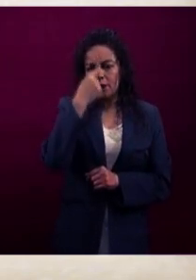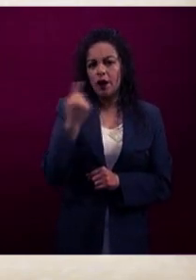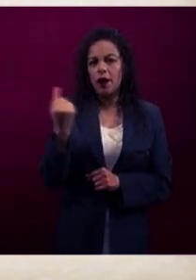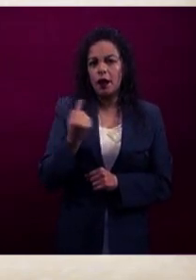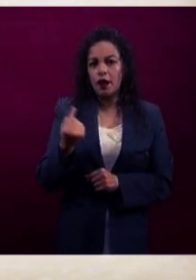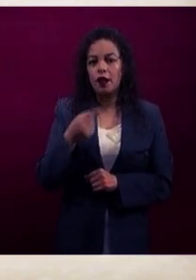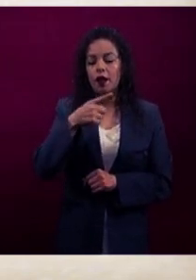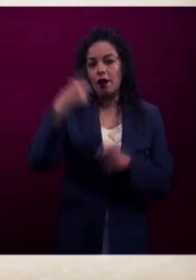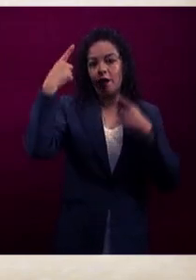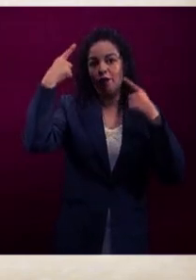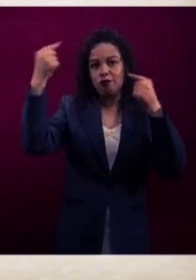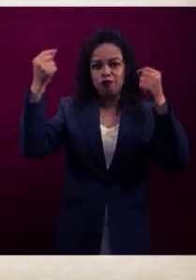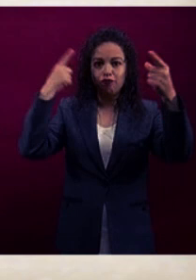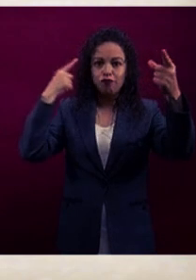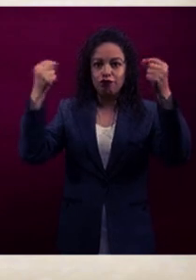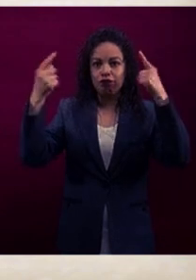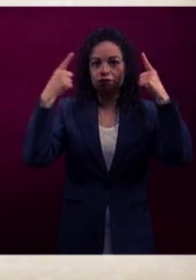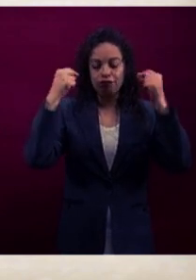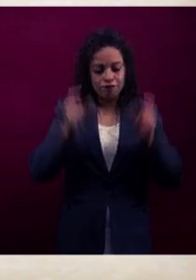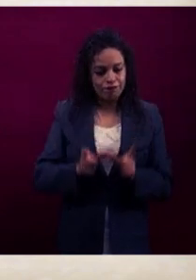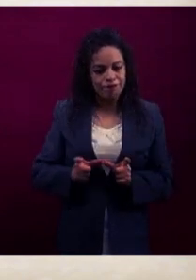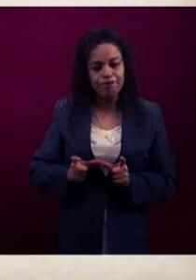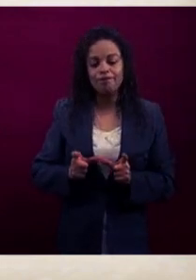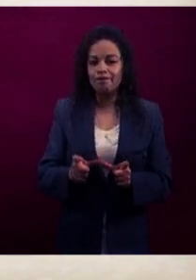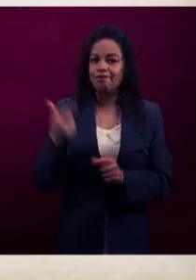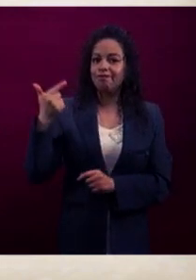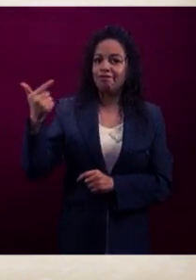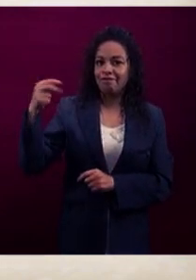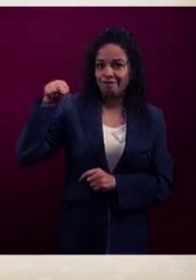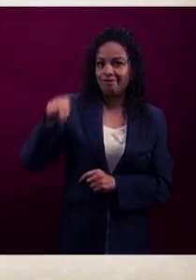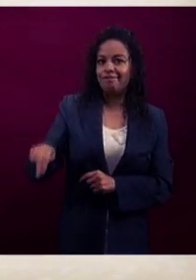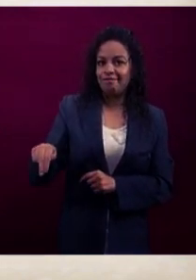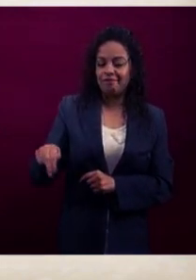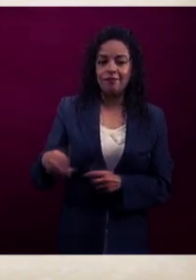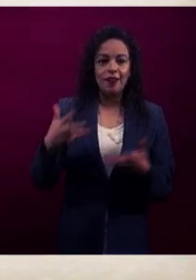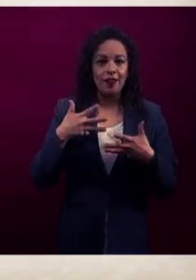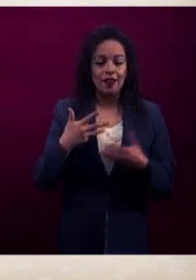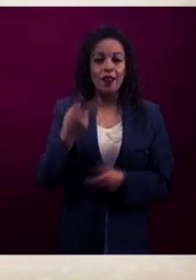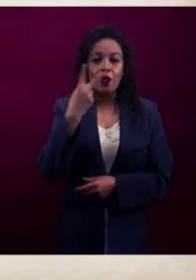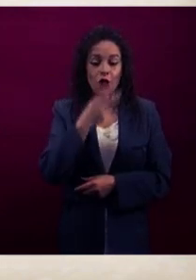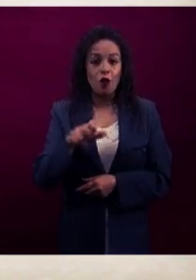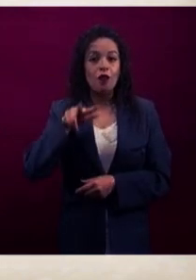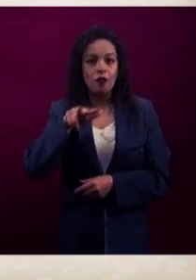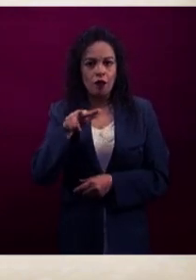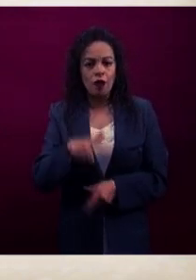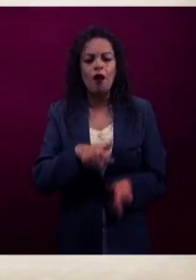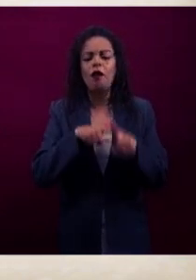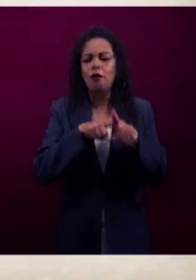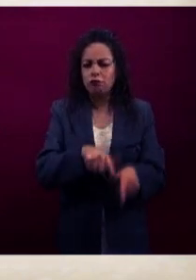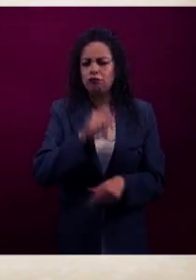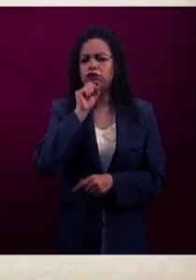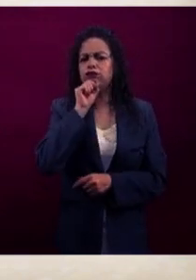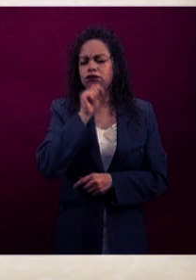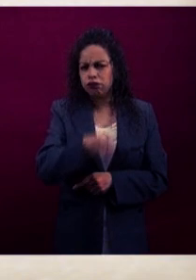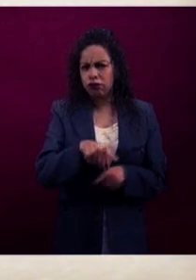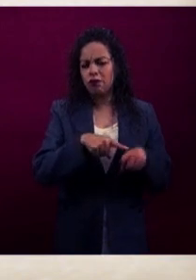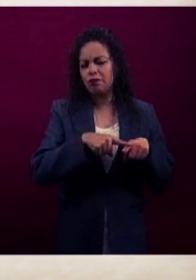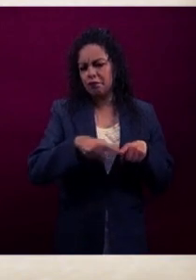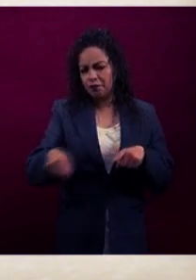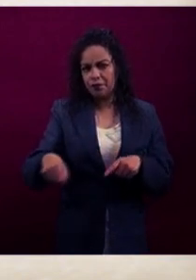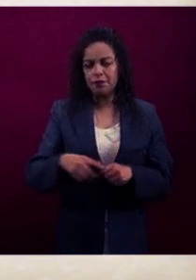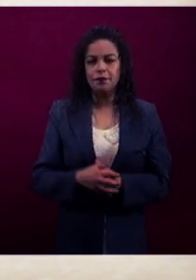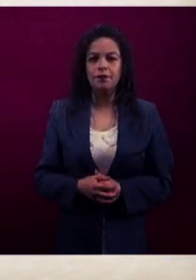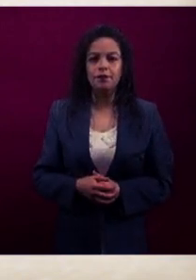gradúen ya como Guardia Nacional, tenemos 218, continúan los mismos. También en la Escuela Militar de